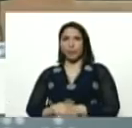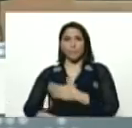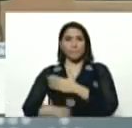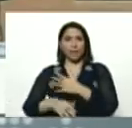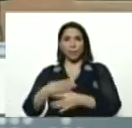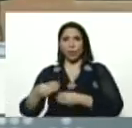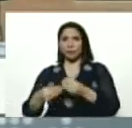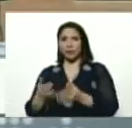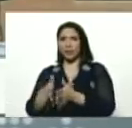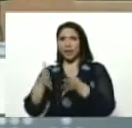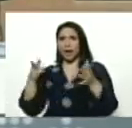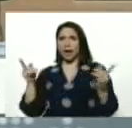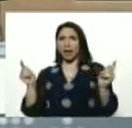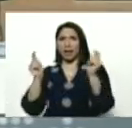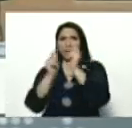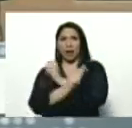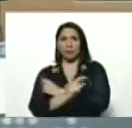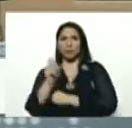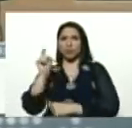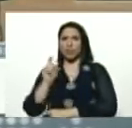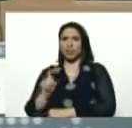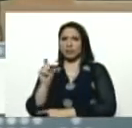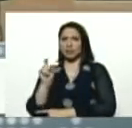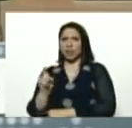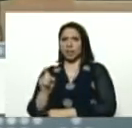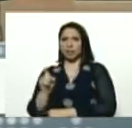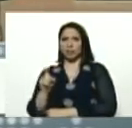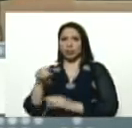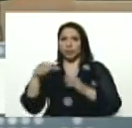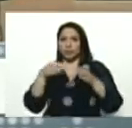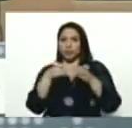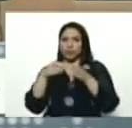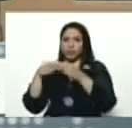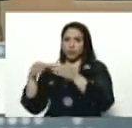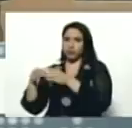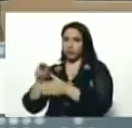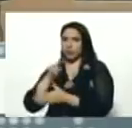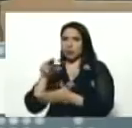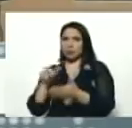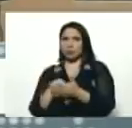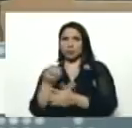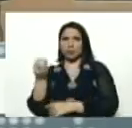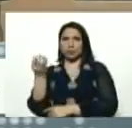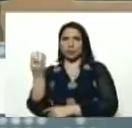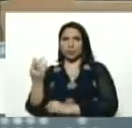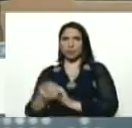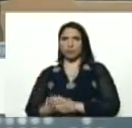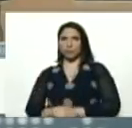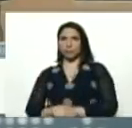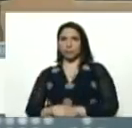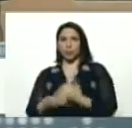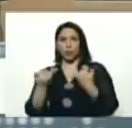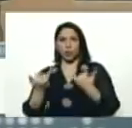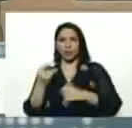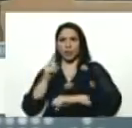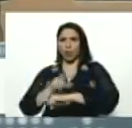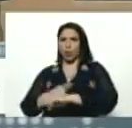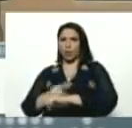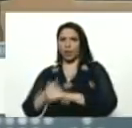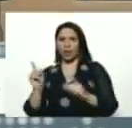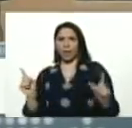cambio, necesario, en la estructura, de la asamblea nacional, llegó la hora del cambio,